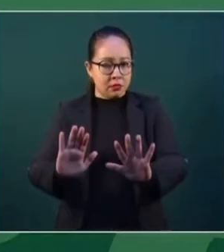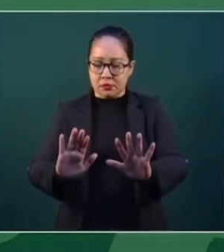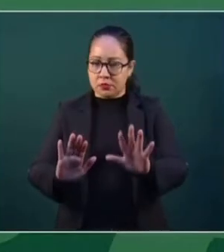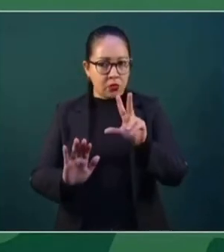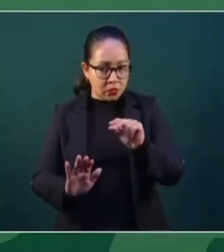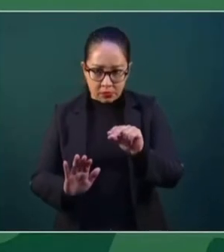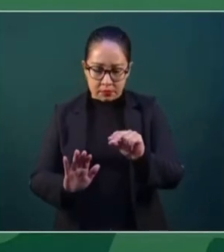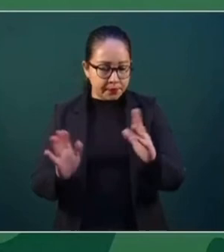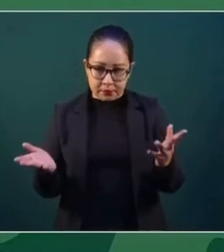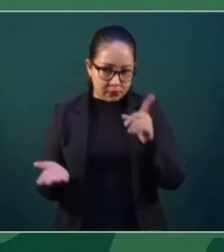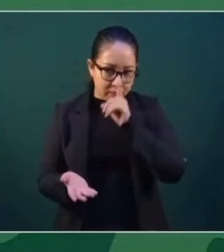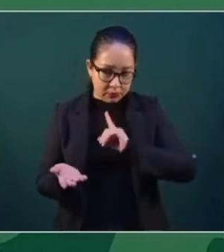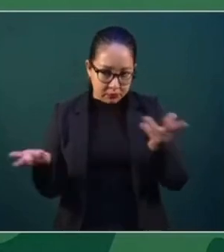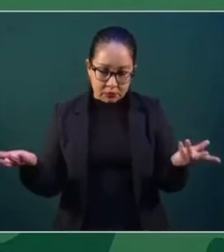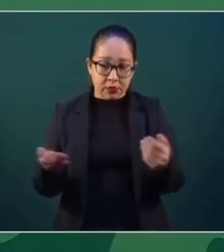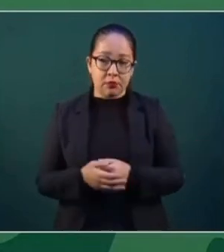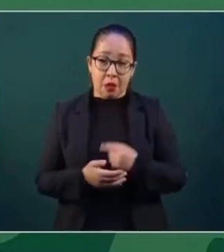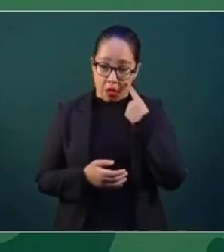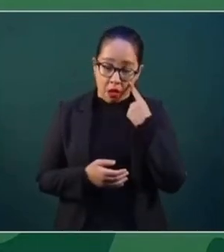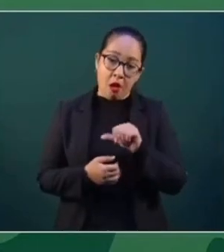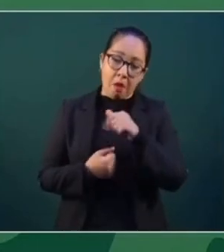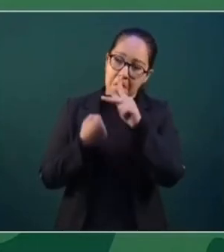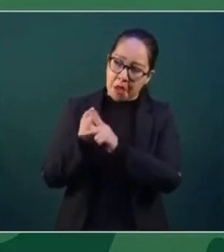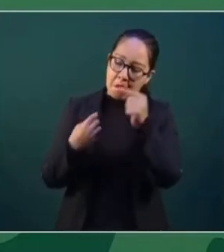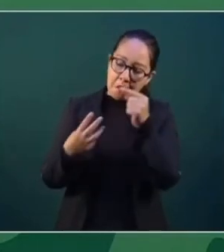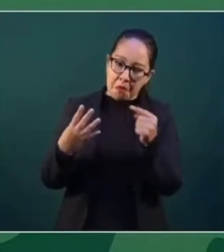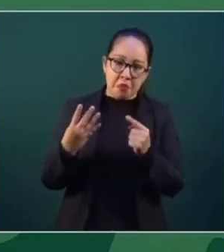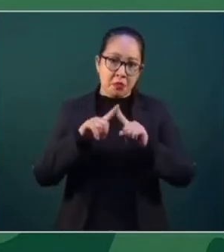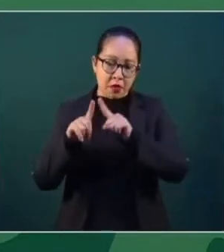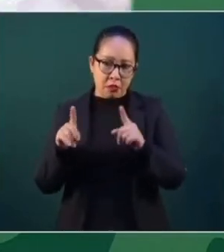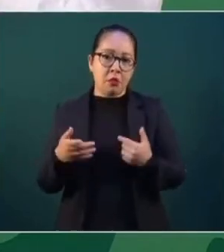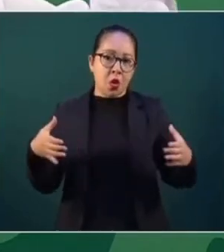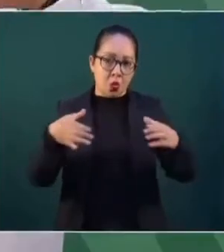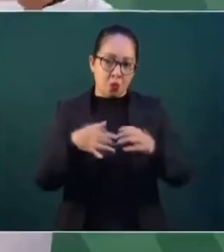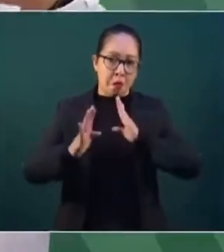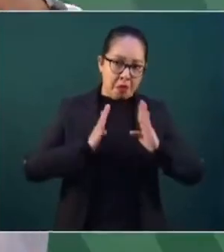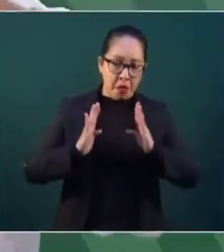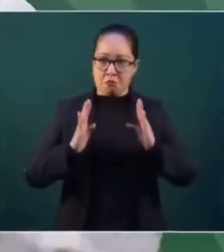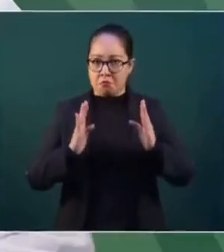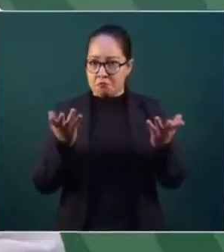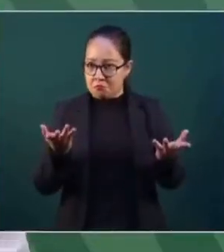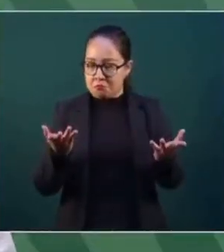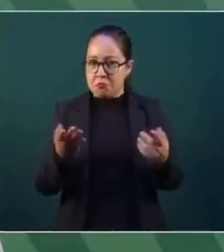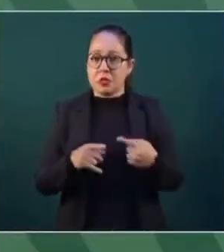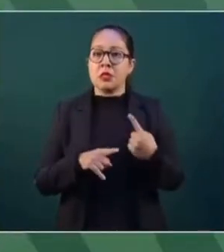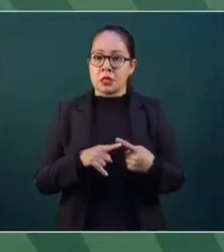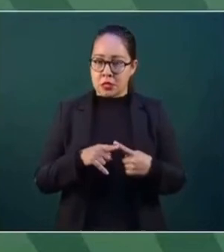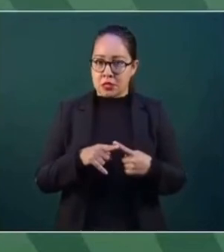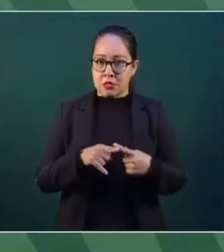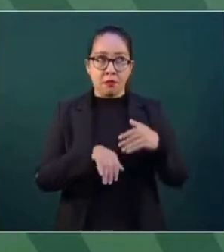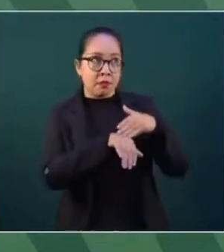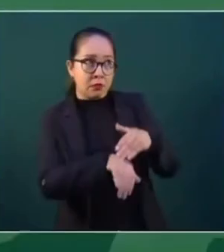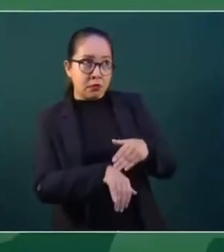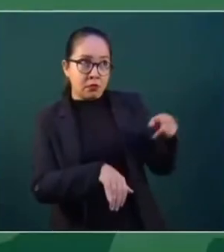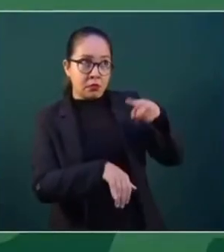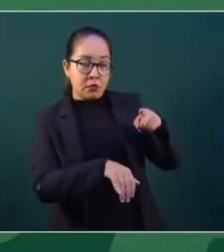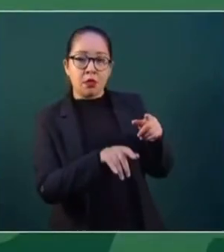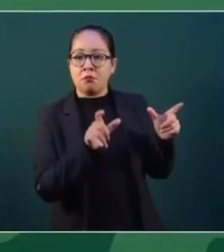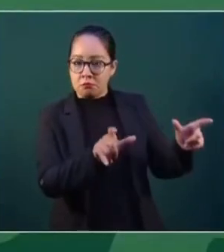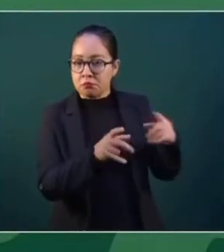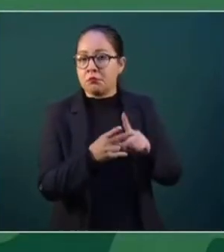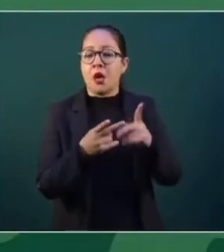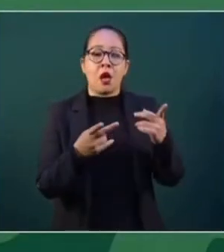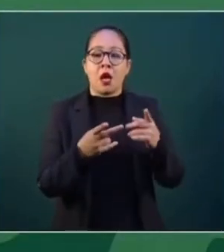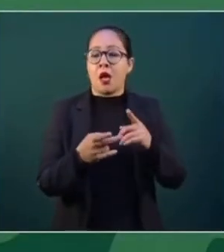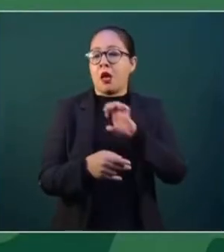En otros países, las Guardias Nacionales, Guardias Civiles, dependen de las Fuerzas Armadas. Ese es el caso de España, ese